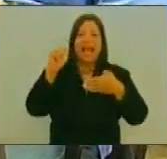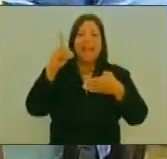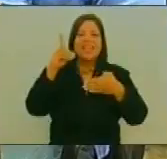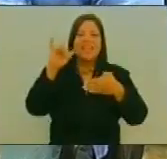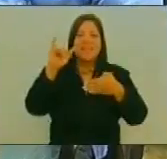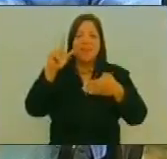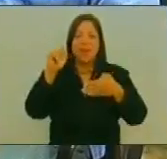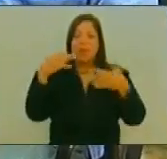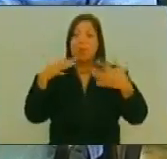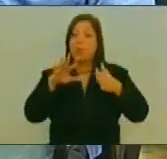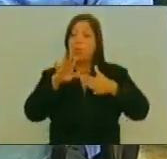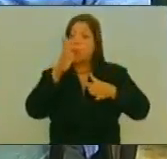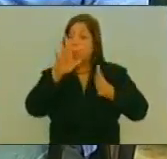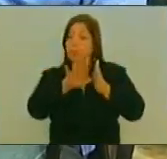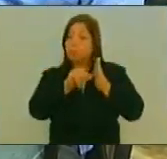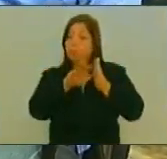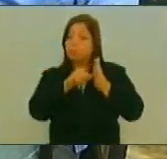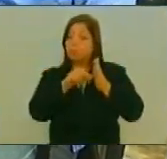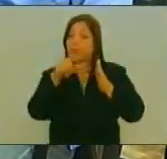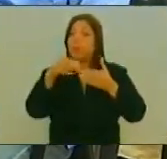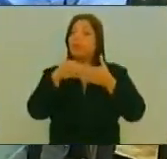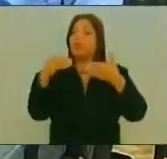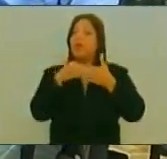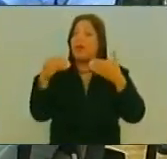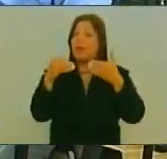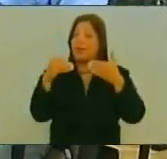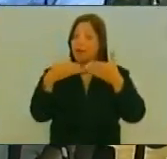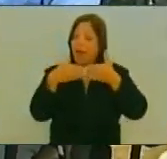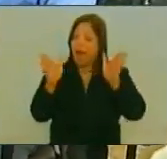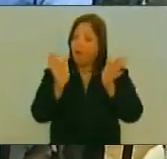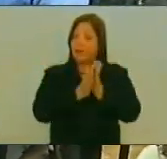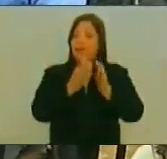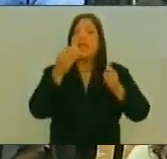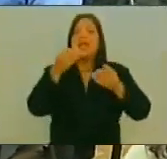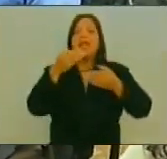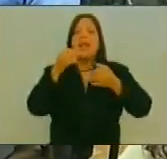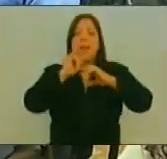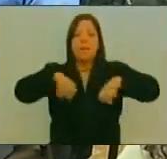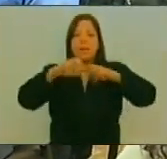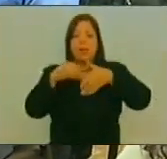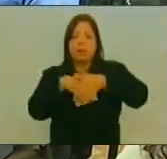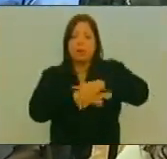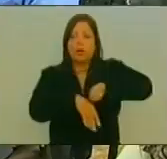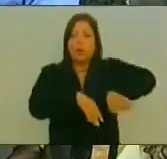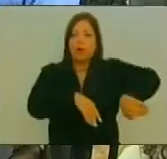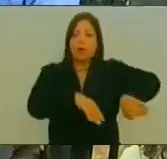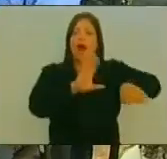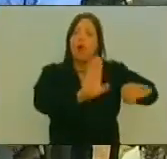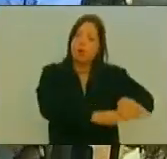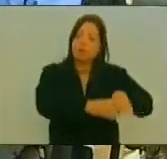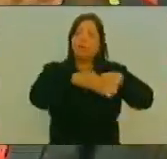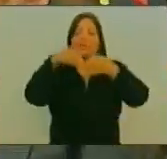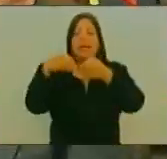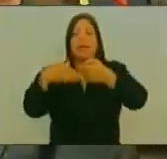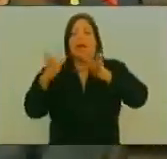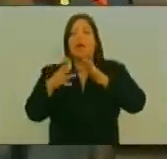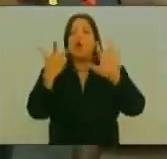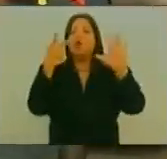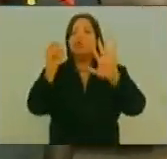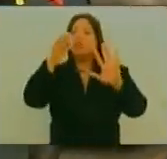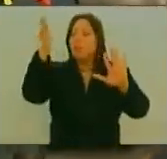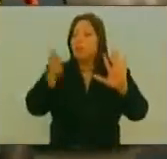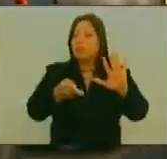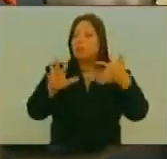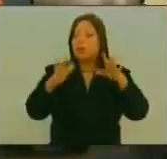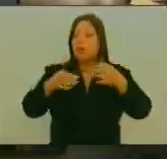Y CENCOEX Acerca de este tema Informó Tarek William Saab Que más Del 80%